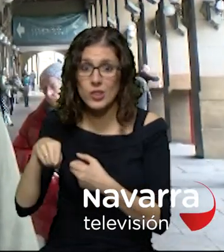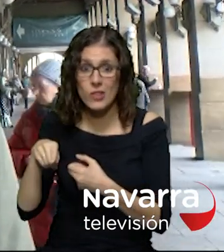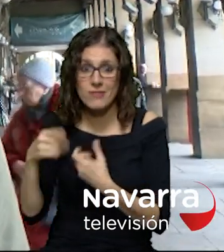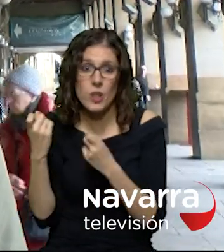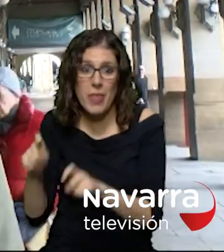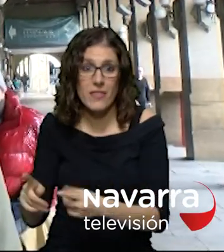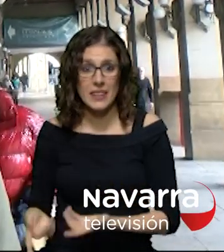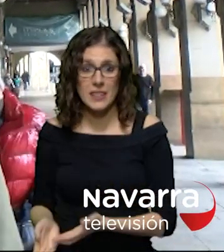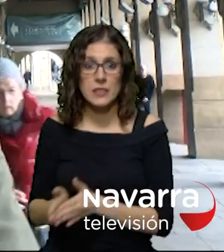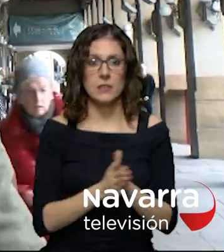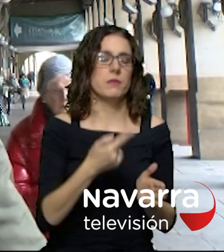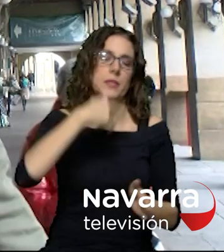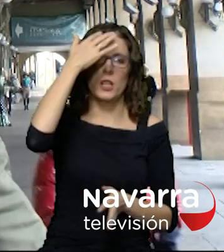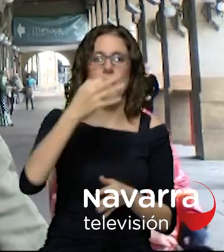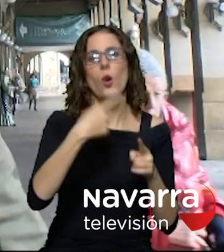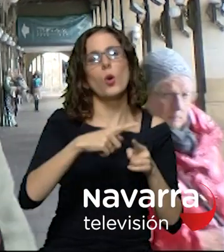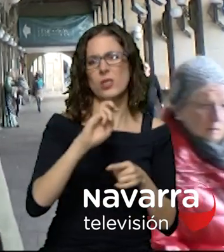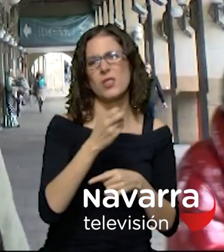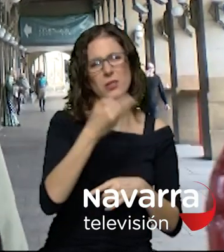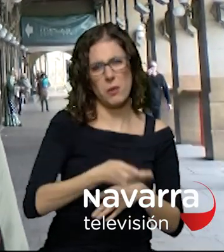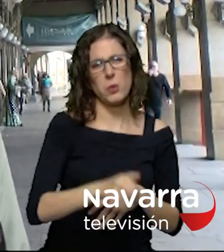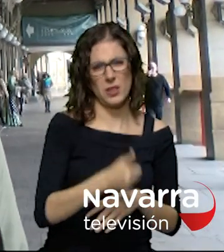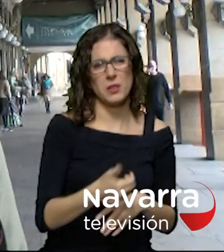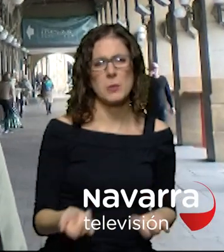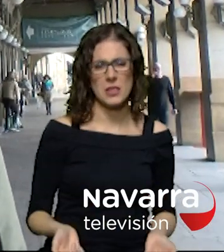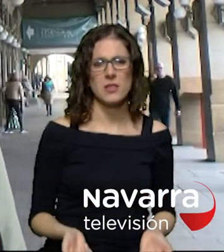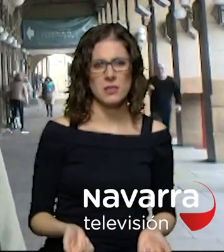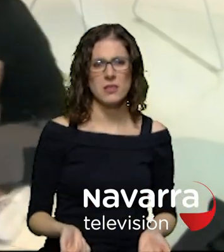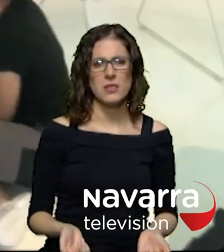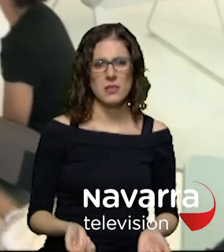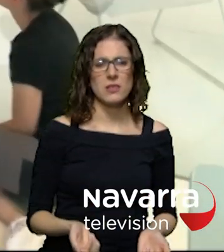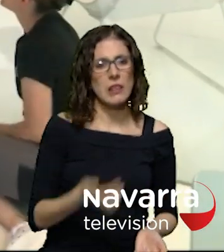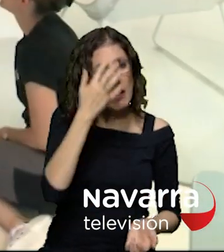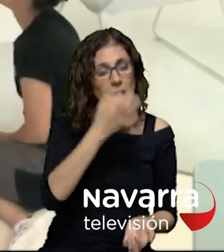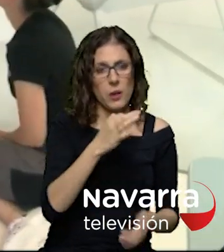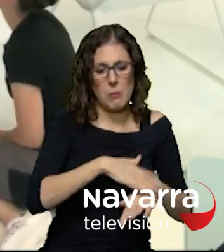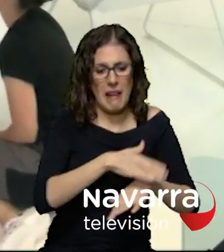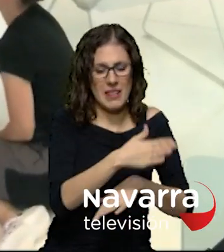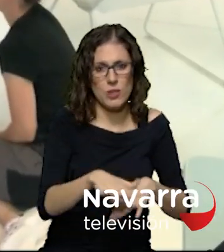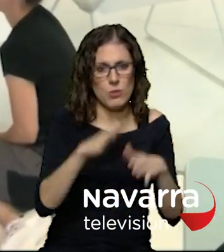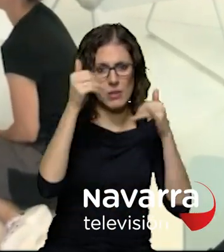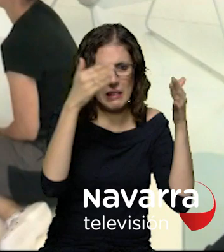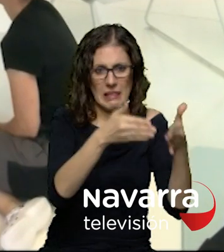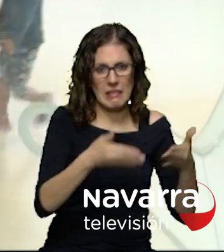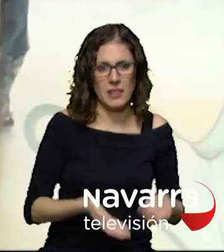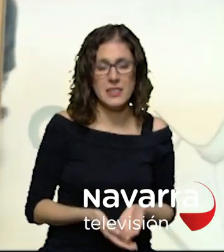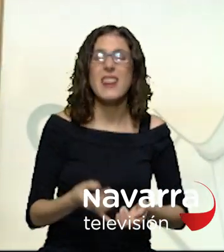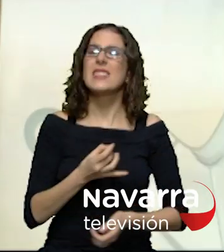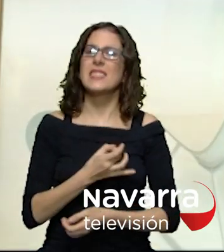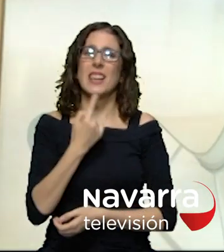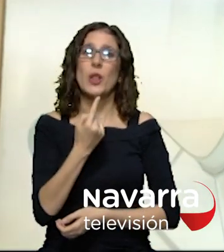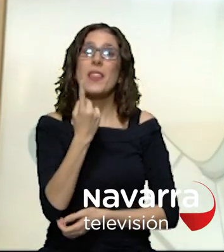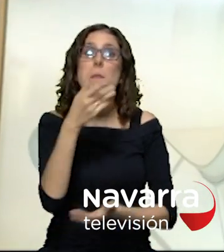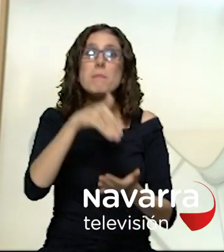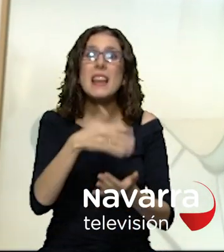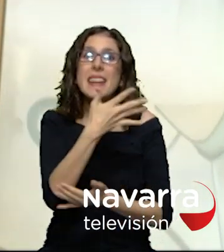con lo que sería el conjunto de los niños de esa edad el sindicato afabna denuncia que más de 1.500 personas se van a quedar